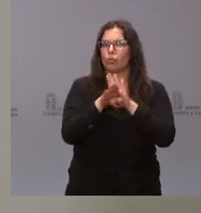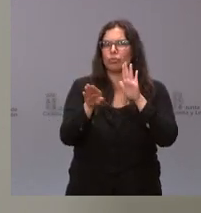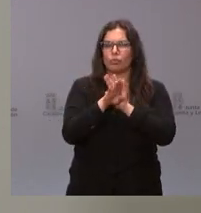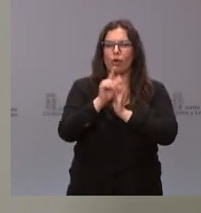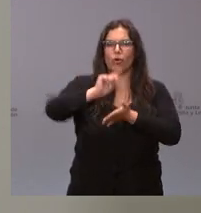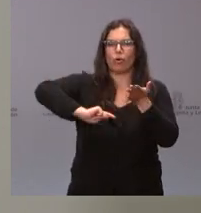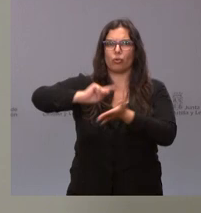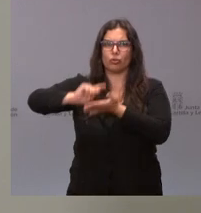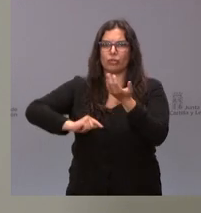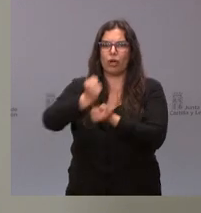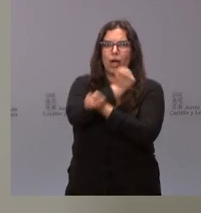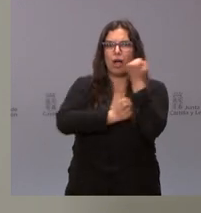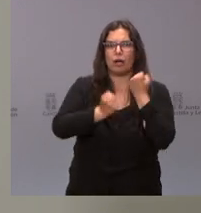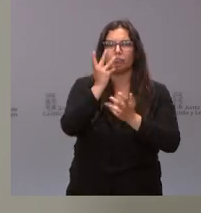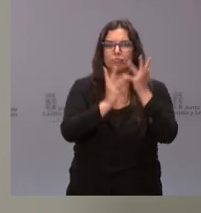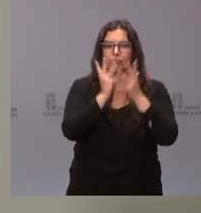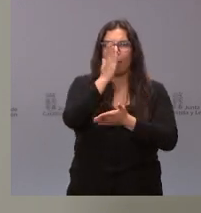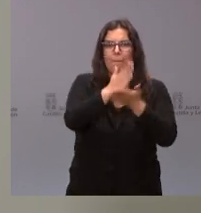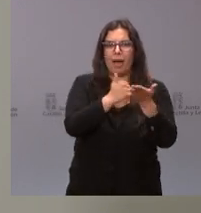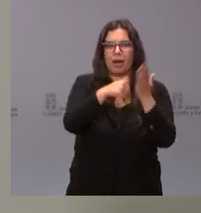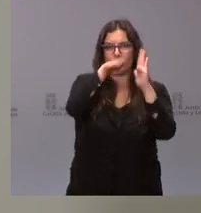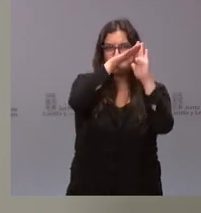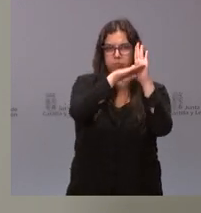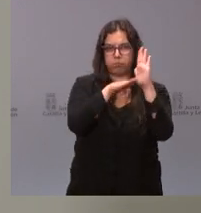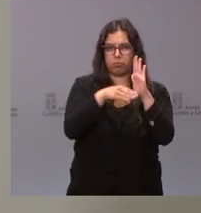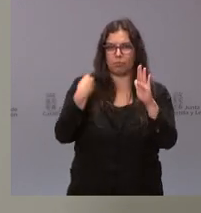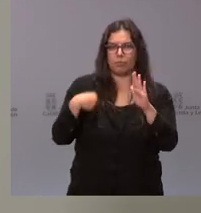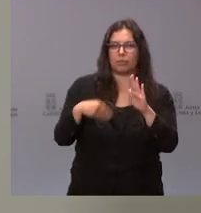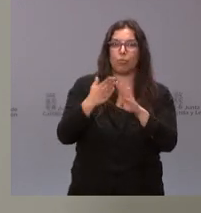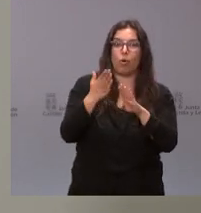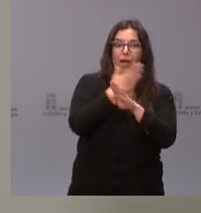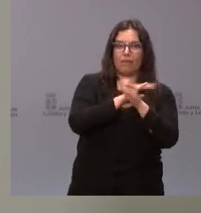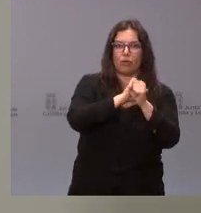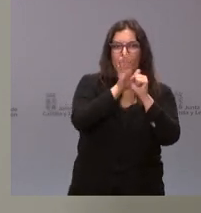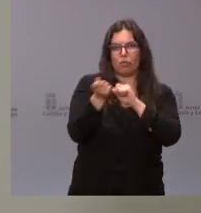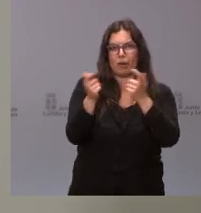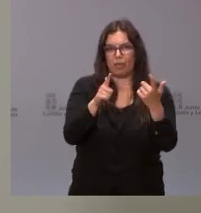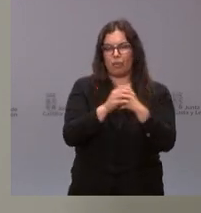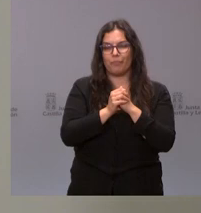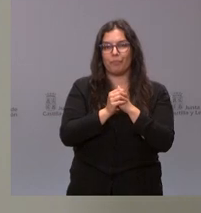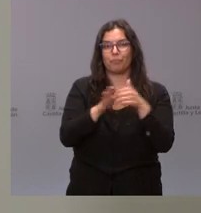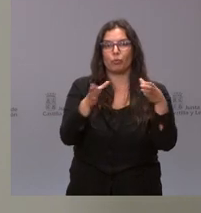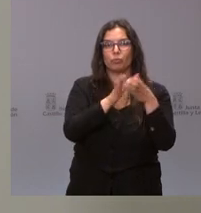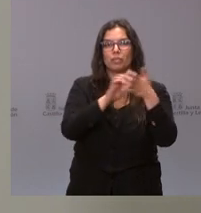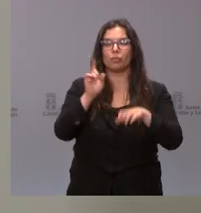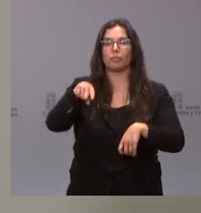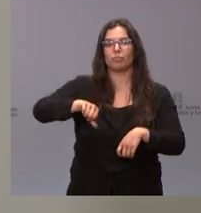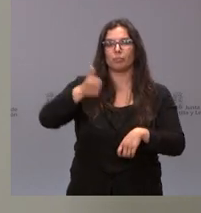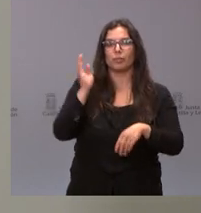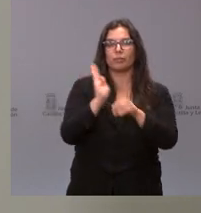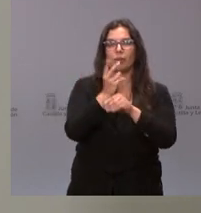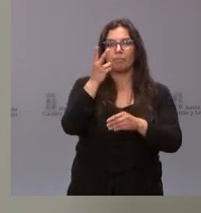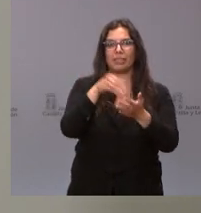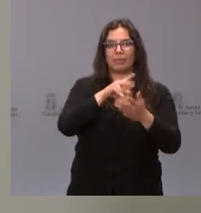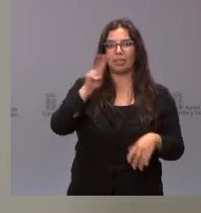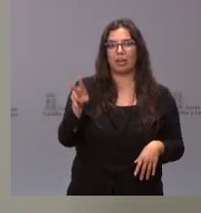contratación administrativa, de acuerdo con los parámetros establecidos, incluso previos a la pandemia. La Junta aprueba una subvención de 20.000 euros